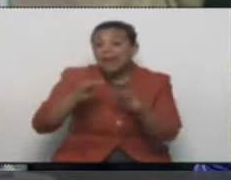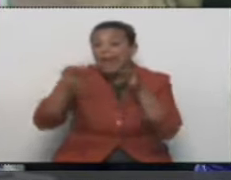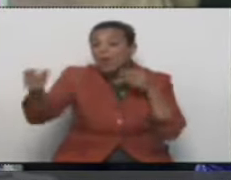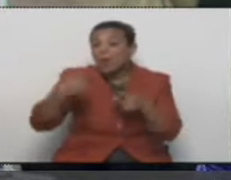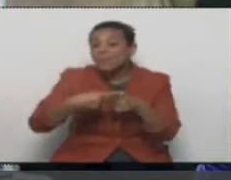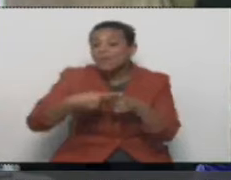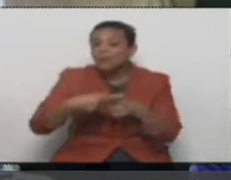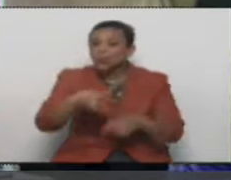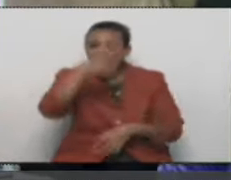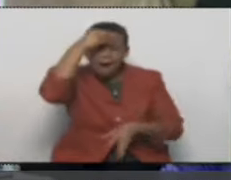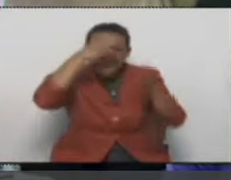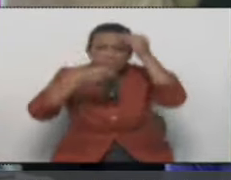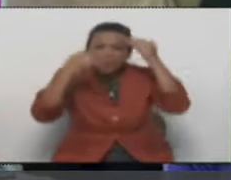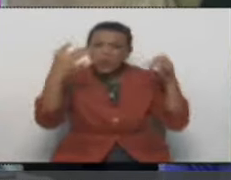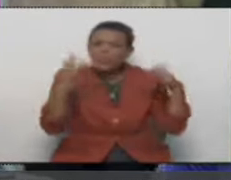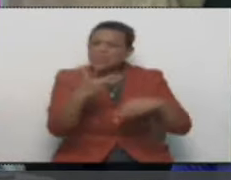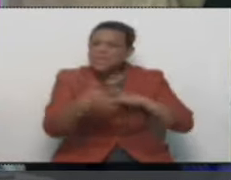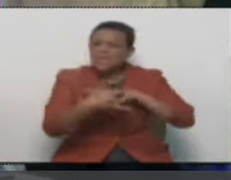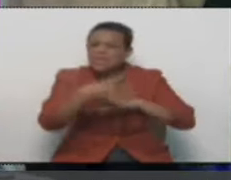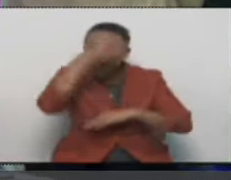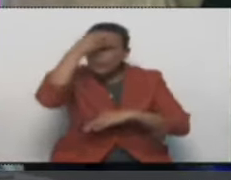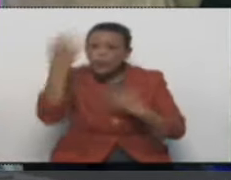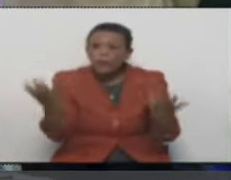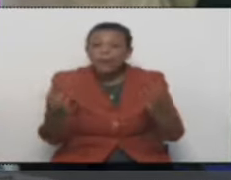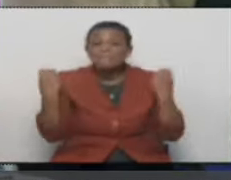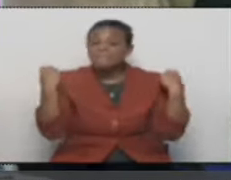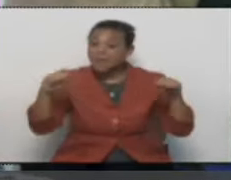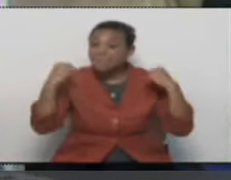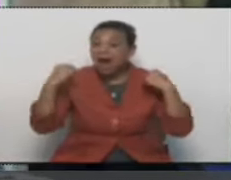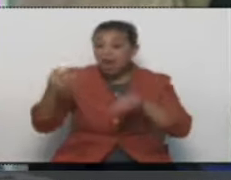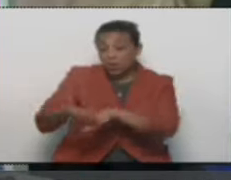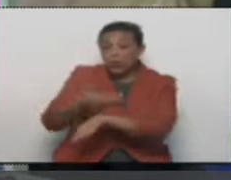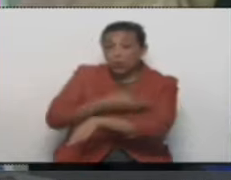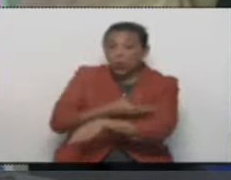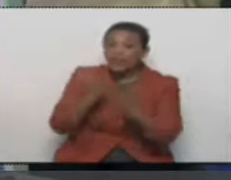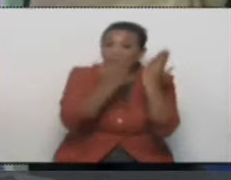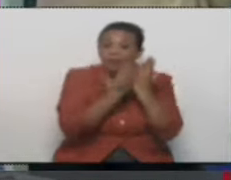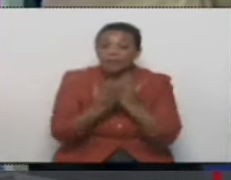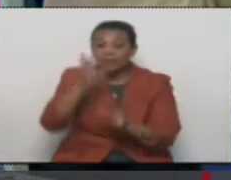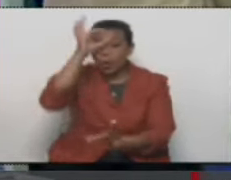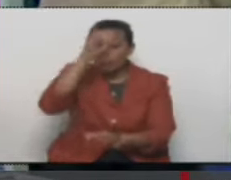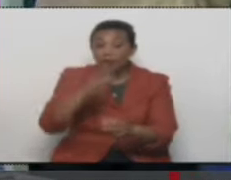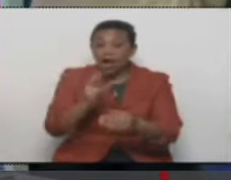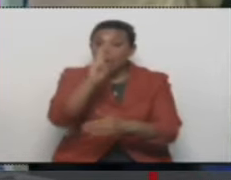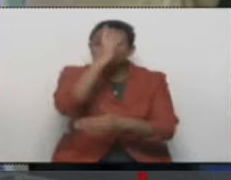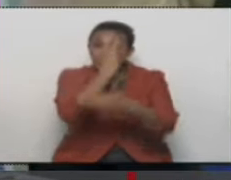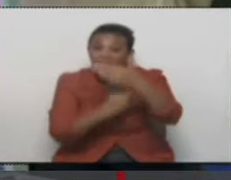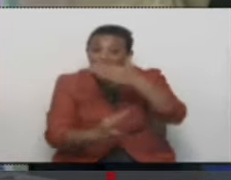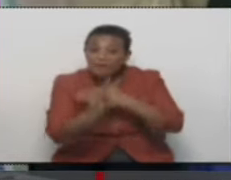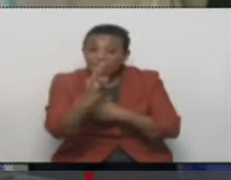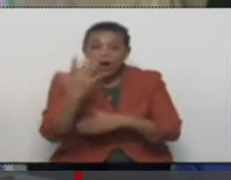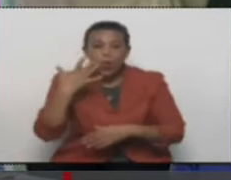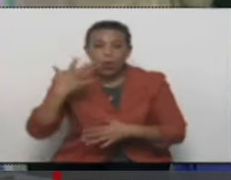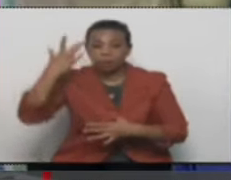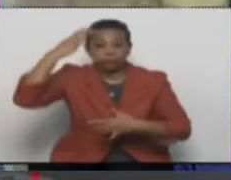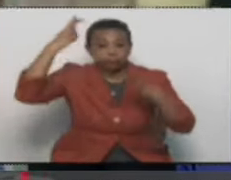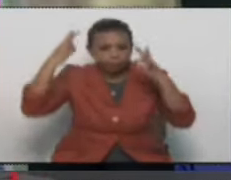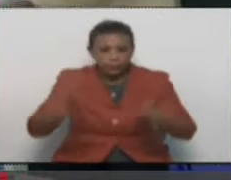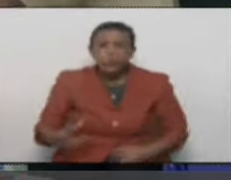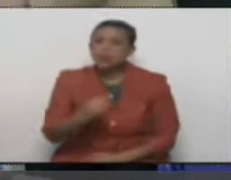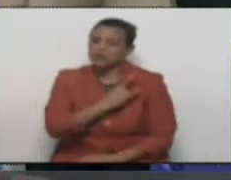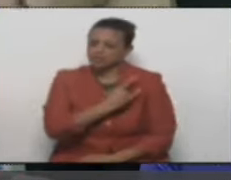¿Dónde aprendiste tú a hacer todo esto? Me preparé, estudié en la UNEFA, una gloriosa universidad.